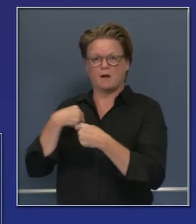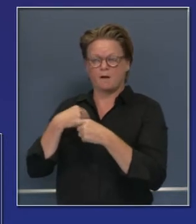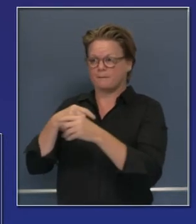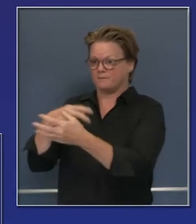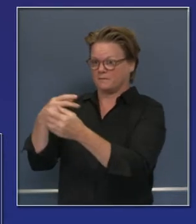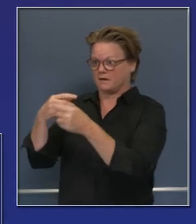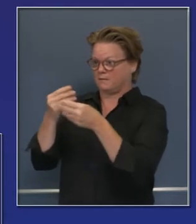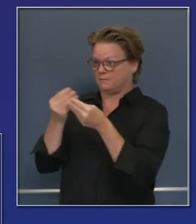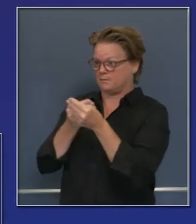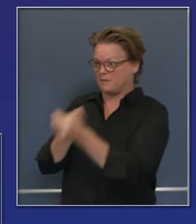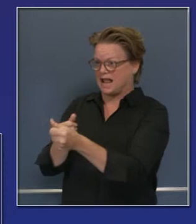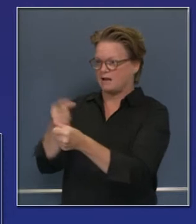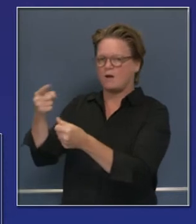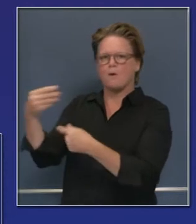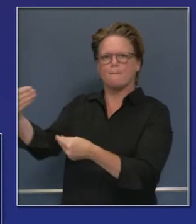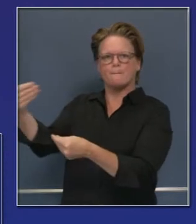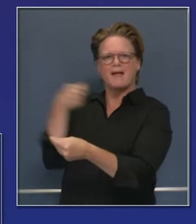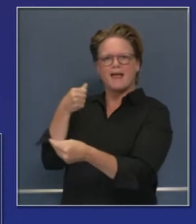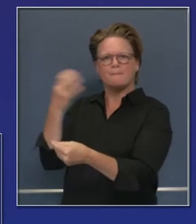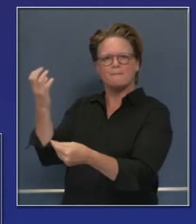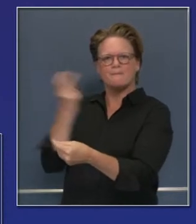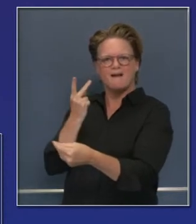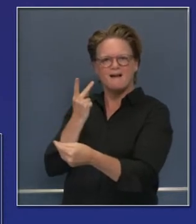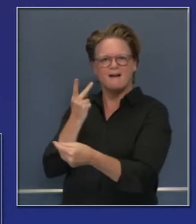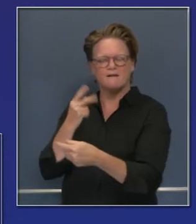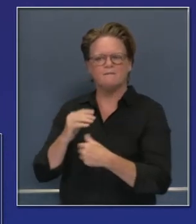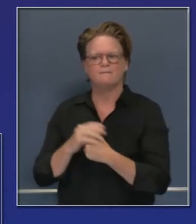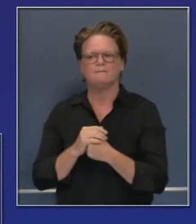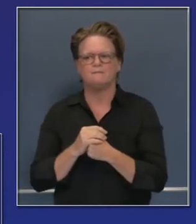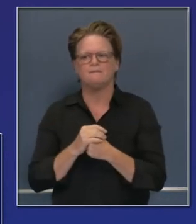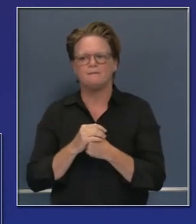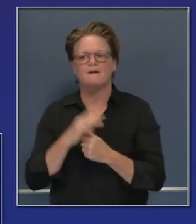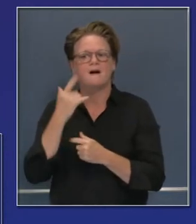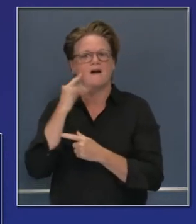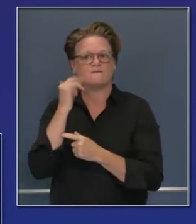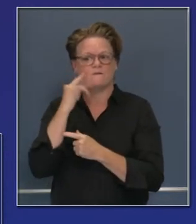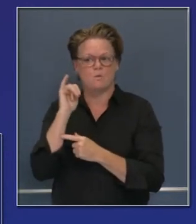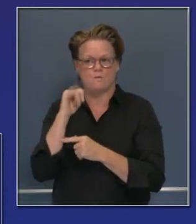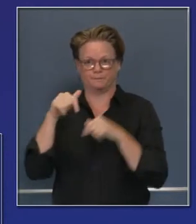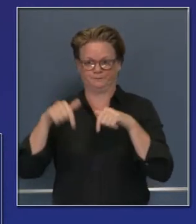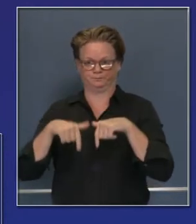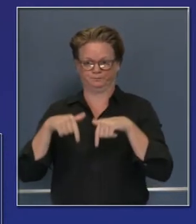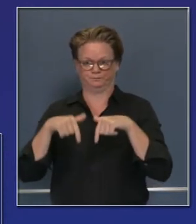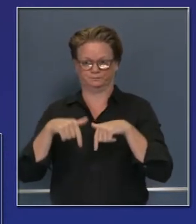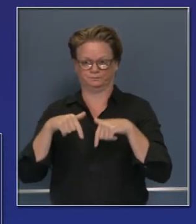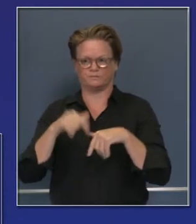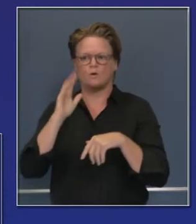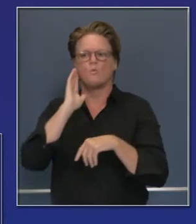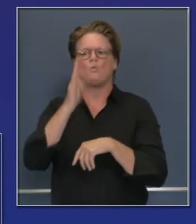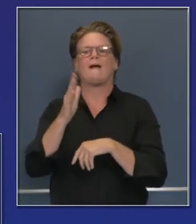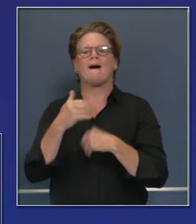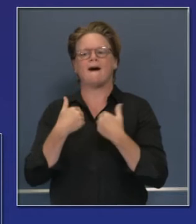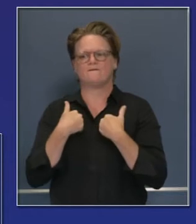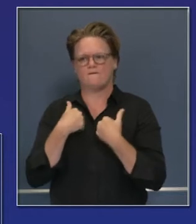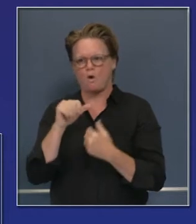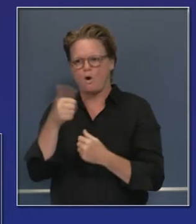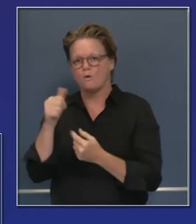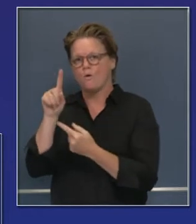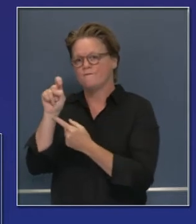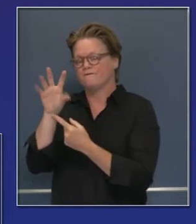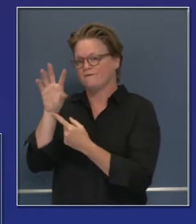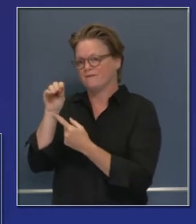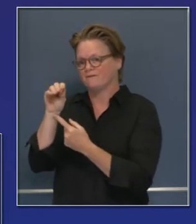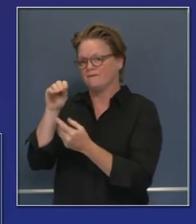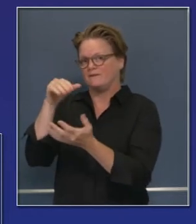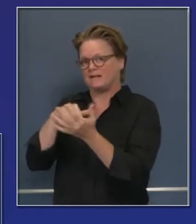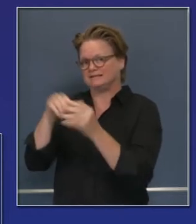compromete a este trabajo en conjunto que proporcionará 150,000 pruebas diagnósticas